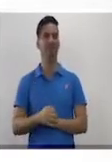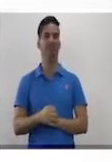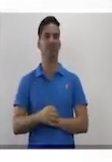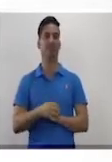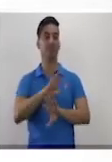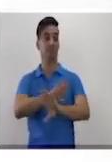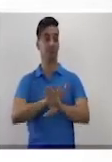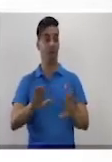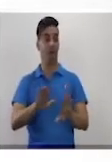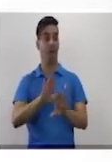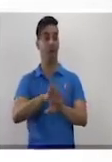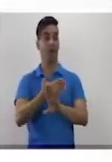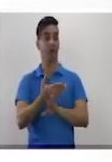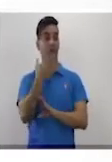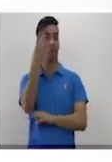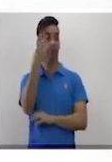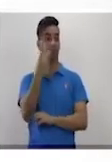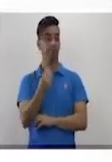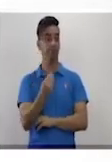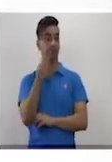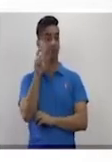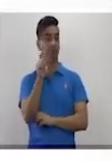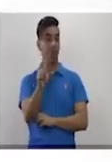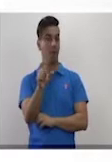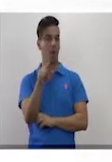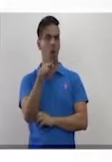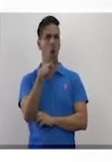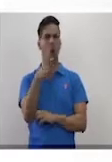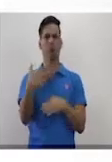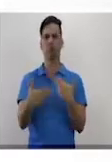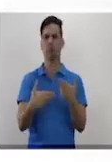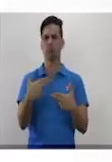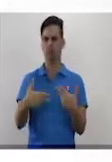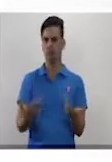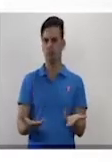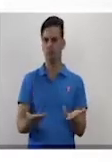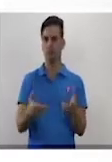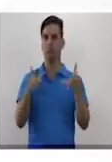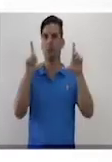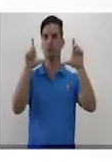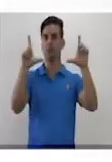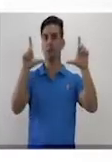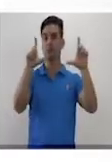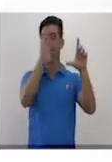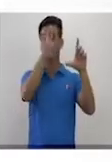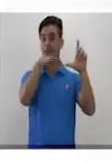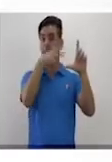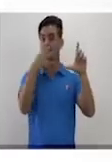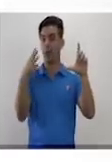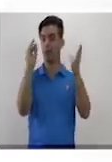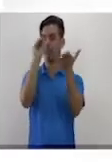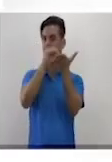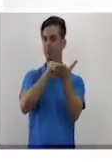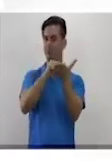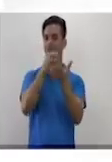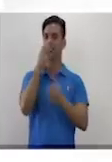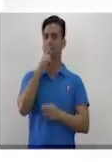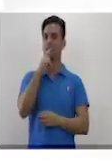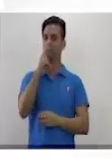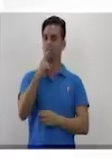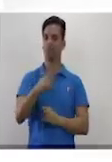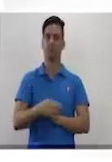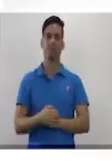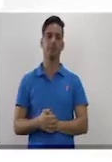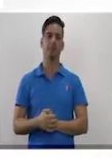ya obtuviste el valor de esa operación, colocas en la tabla el resultado. En la